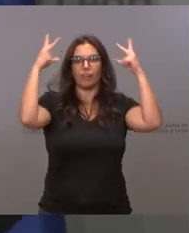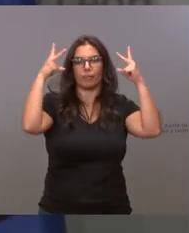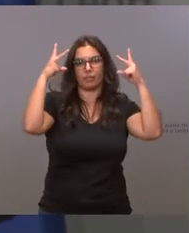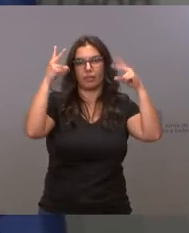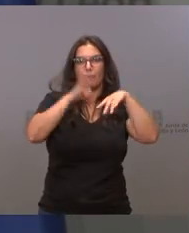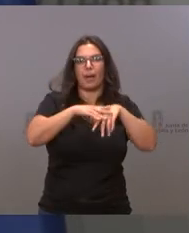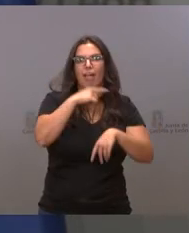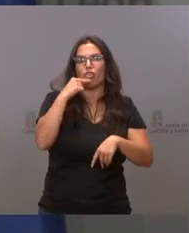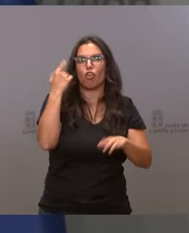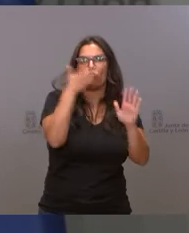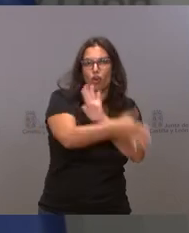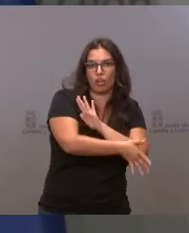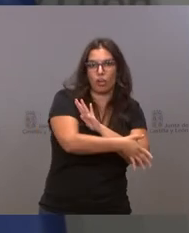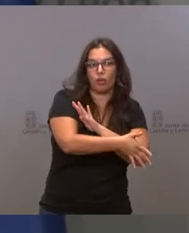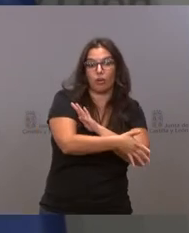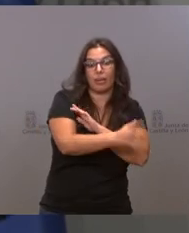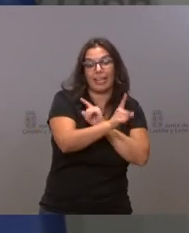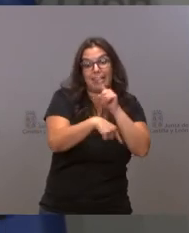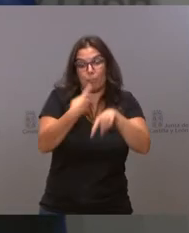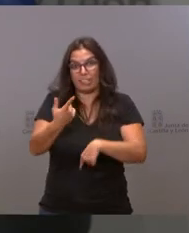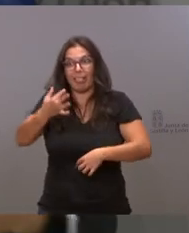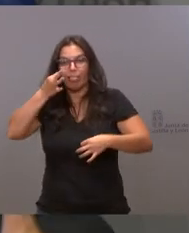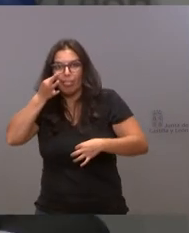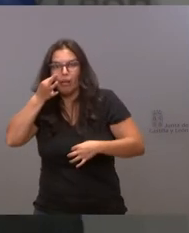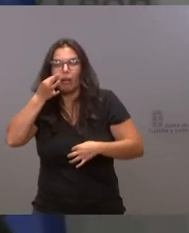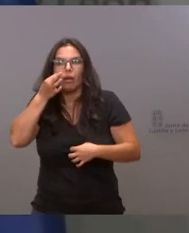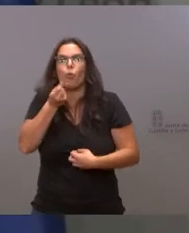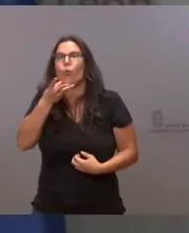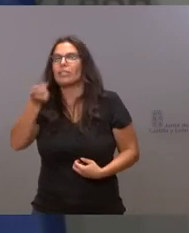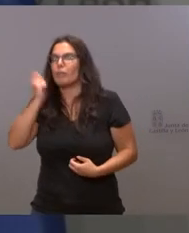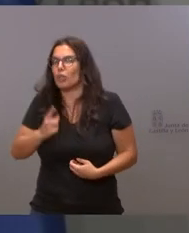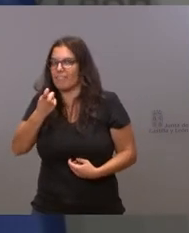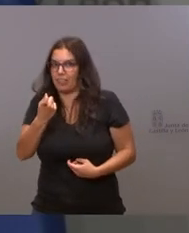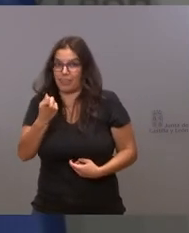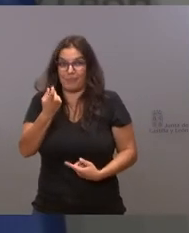del dolor crónico y otra cosa es cuántas personas necesitas para eso, dotación. Esto es lo que se ha hecho.